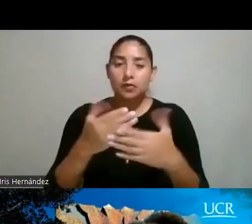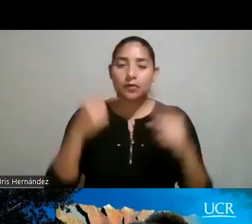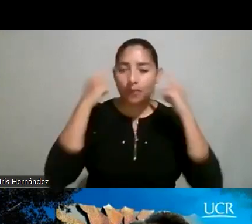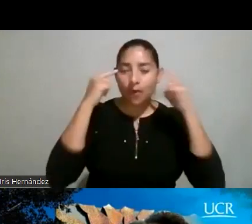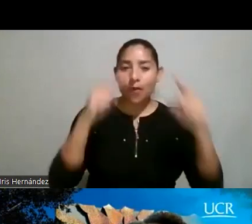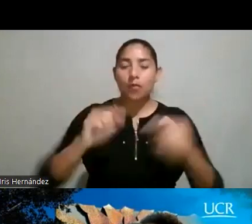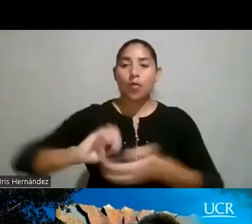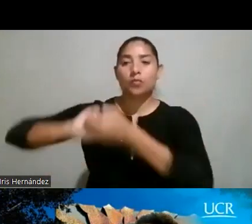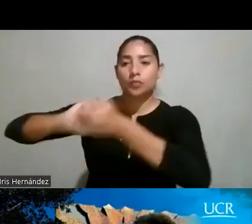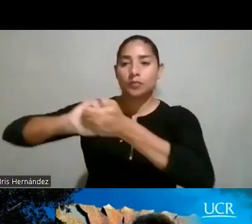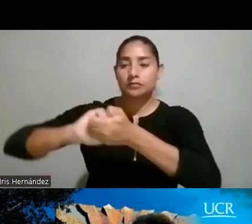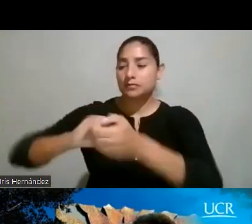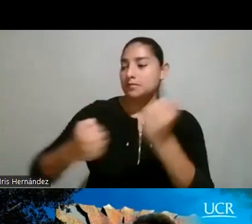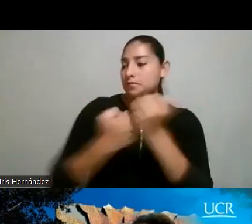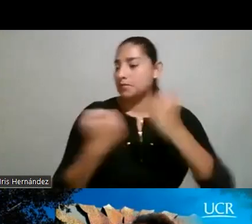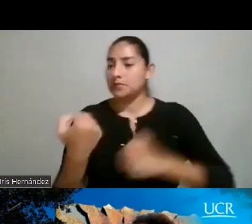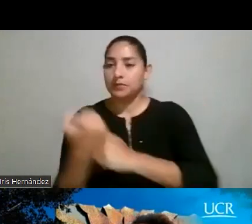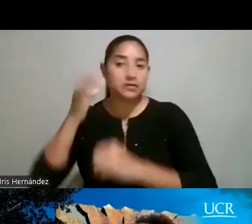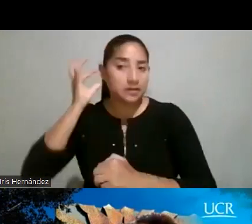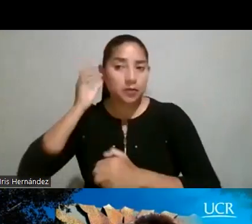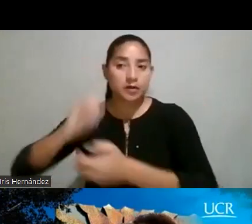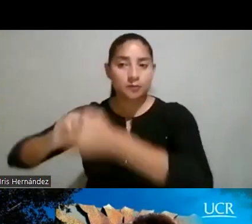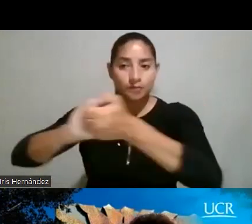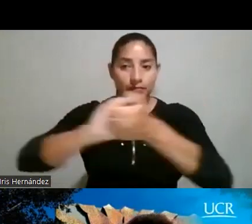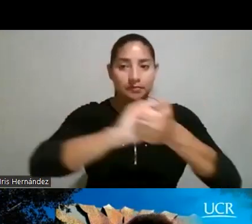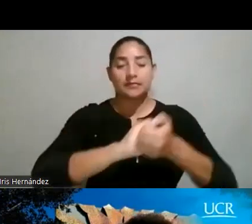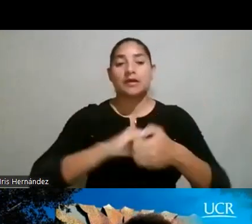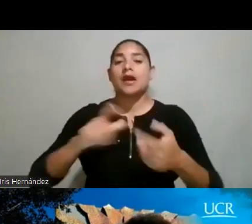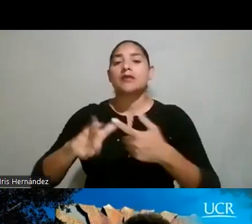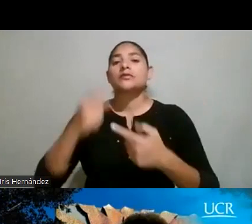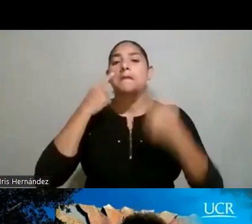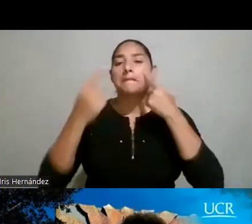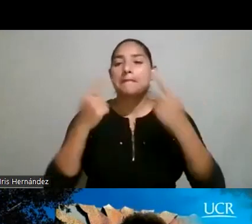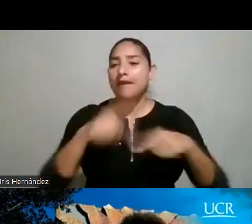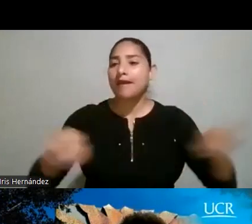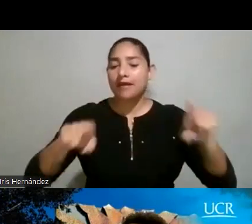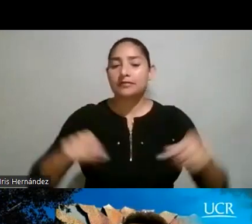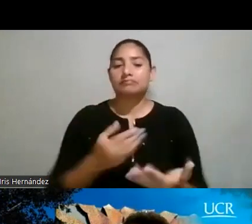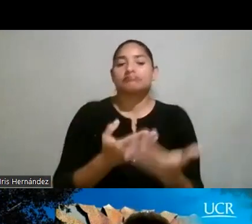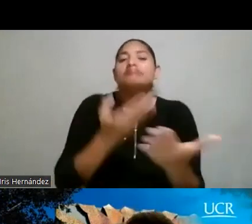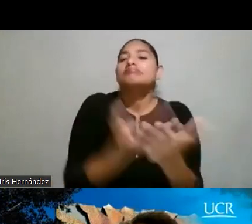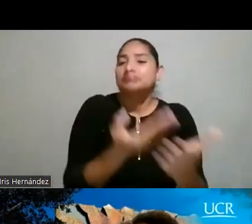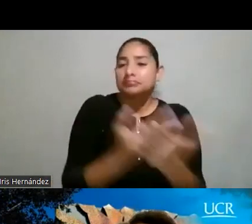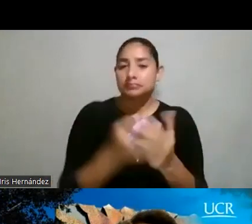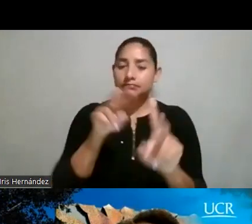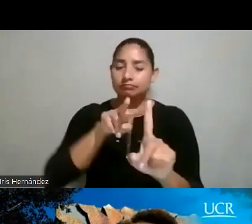sororidad, ¿verdad? y ver cómo es ese planteamiento, o esa visión que podemos